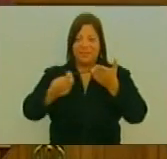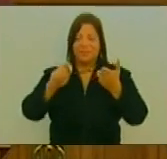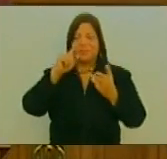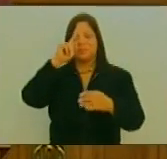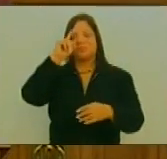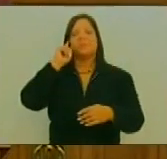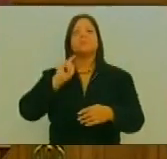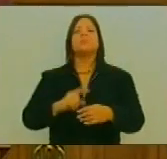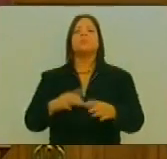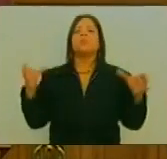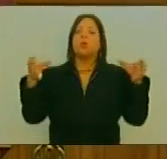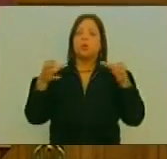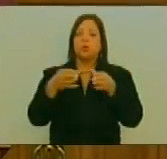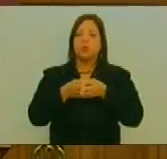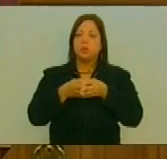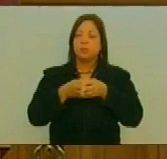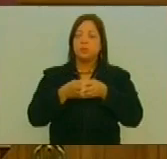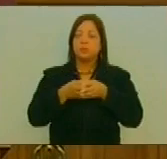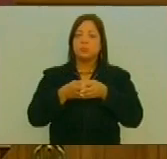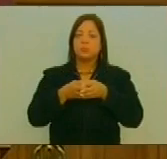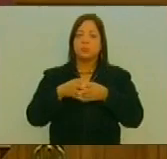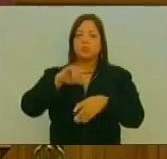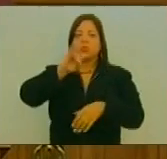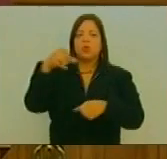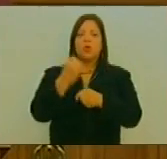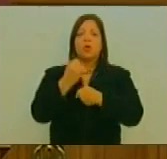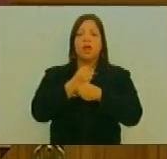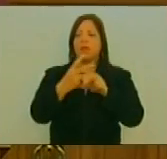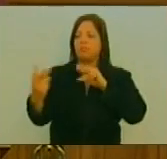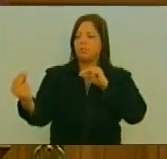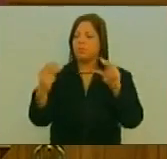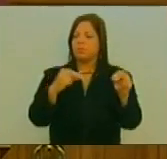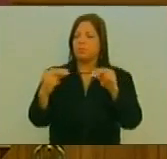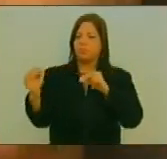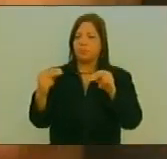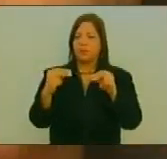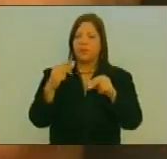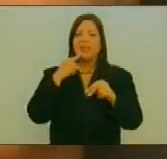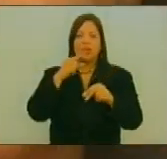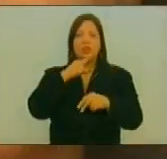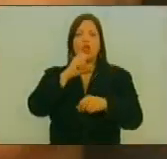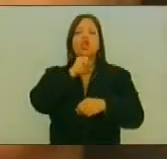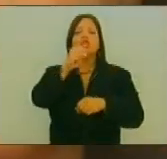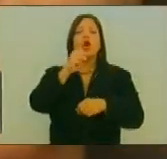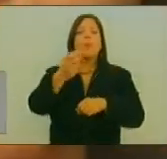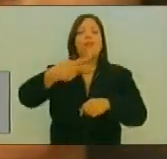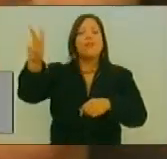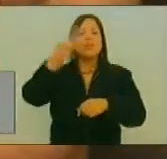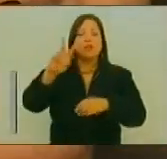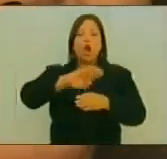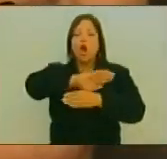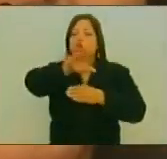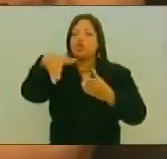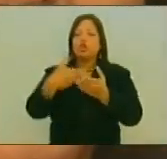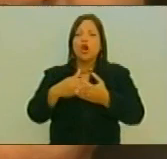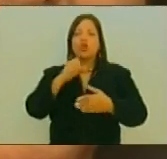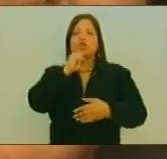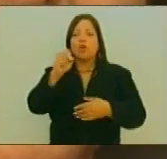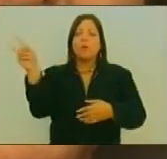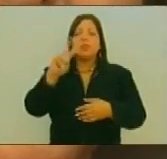Nos Reunimos Además De La Jornada De Debate Estos Compañeros Y Compañeras Pudieron Visitar